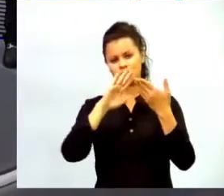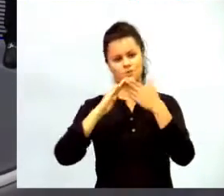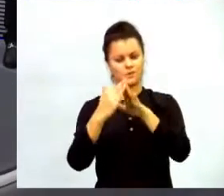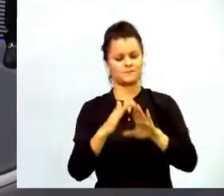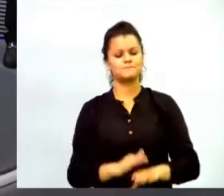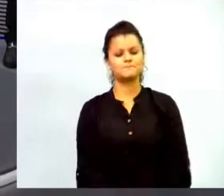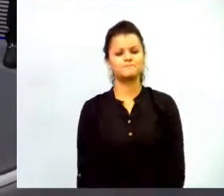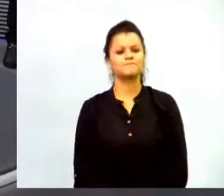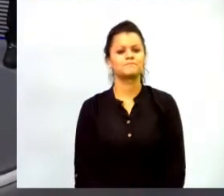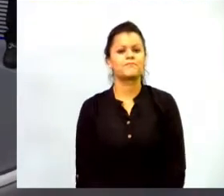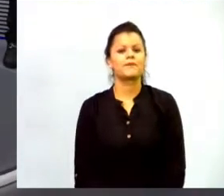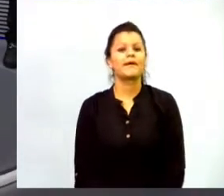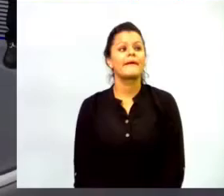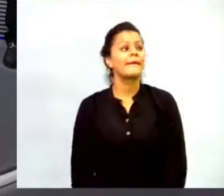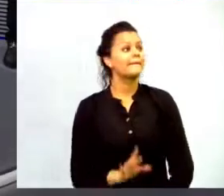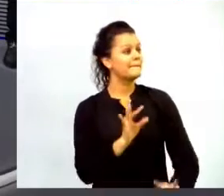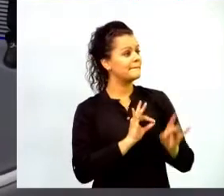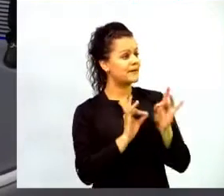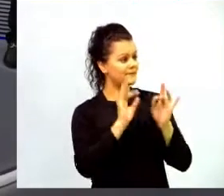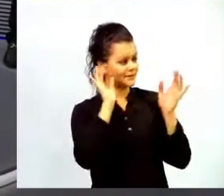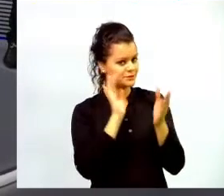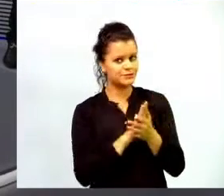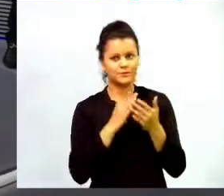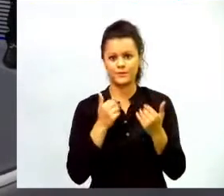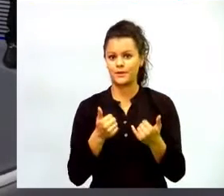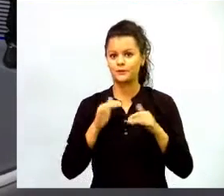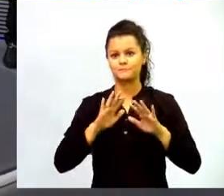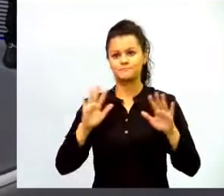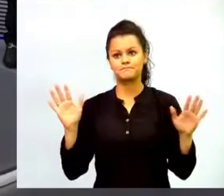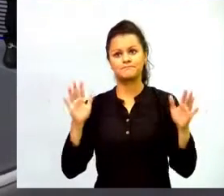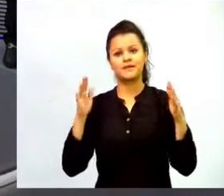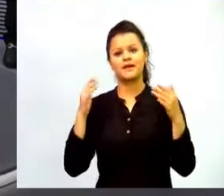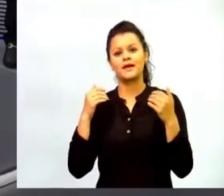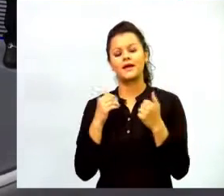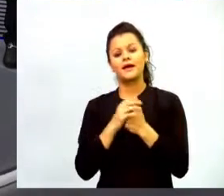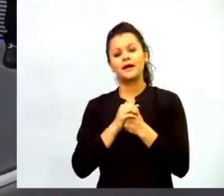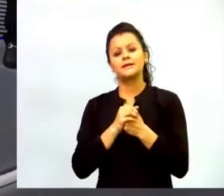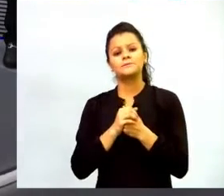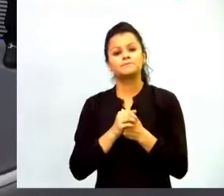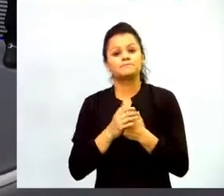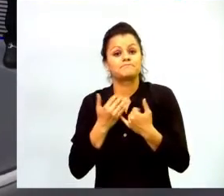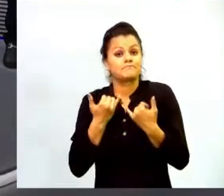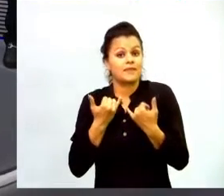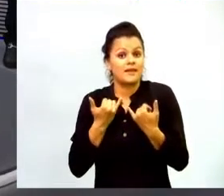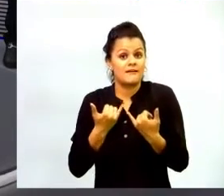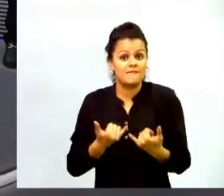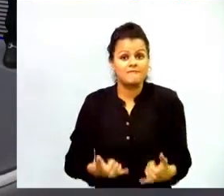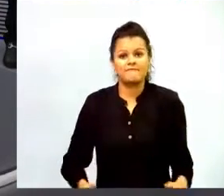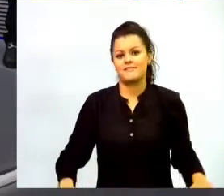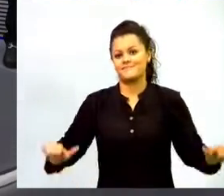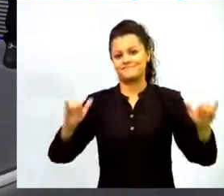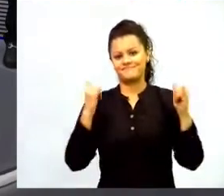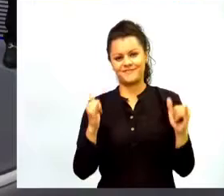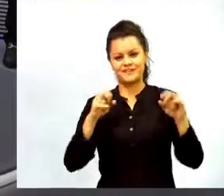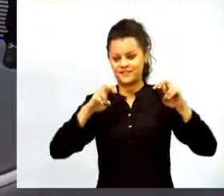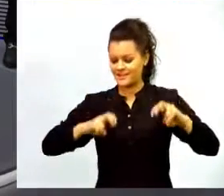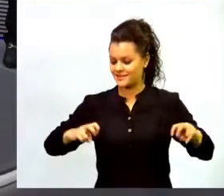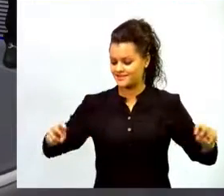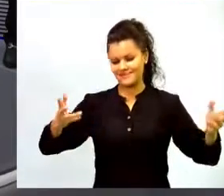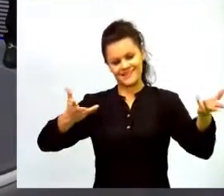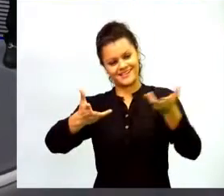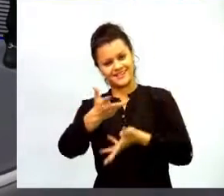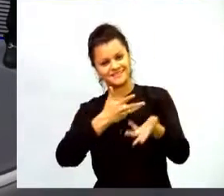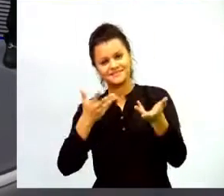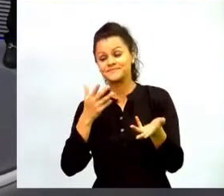perfecto perfecto bueno de esta manera damos un cierre a nuestro conversatorio Carlos